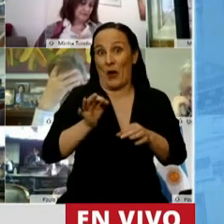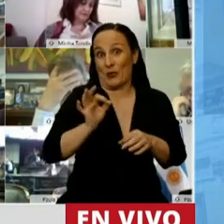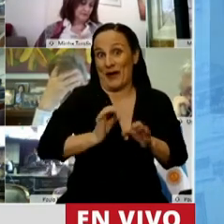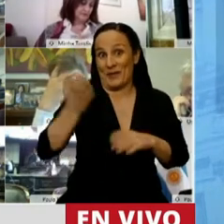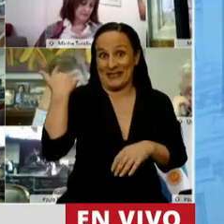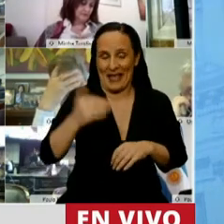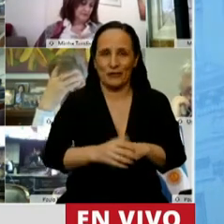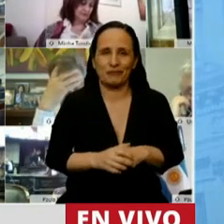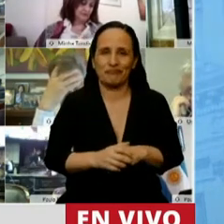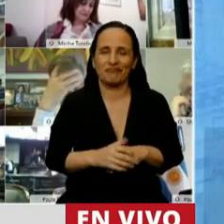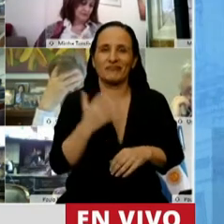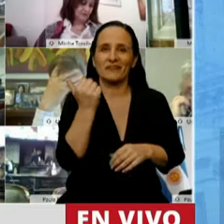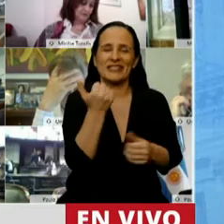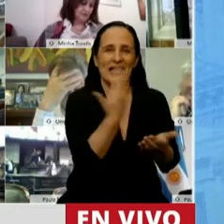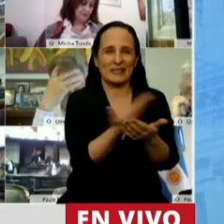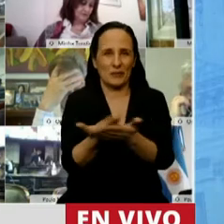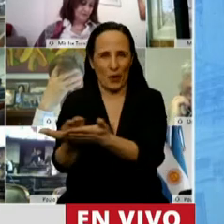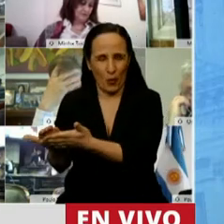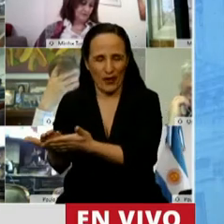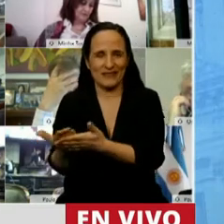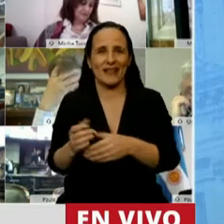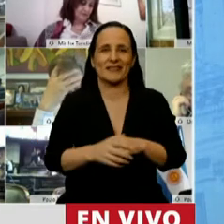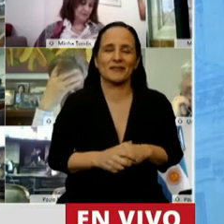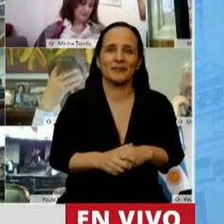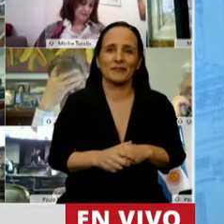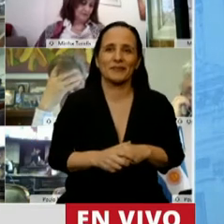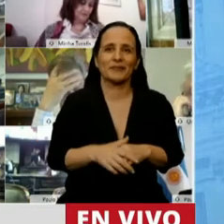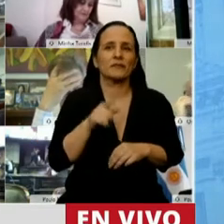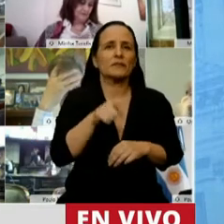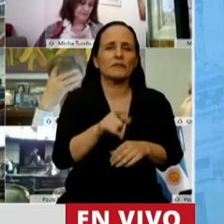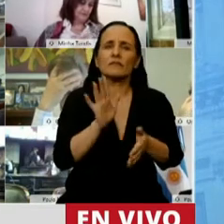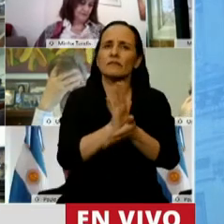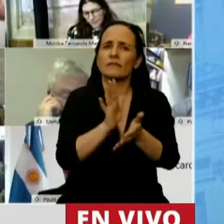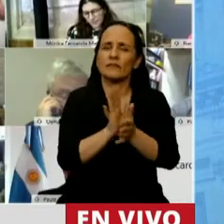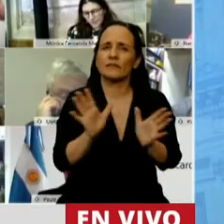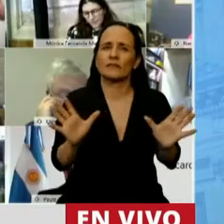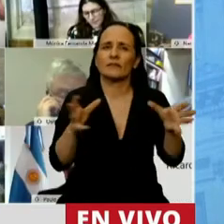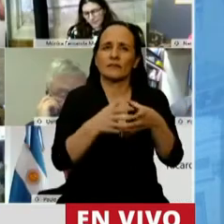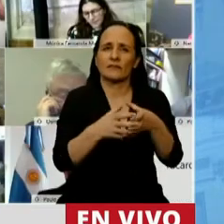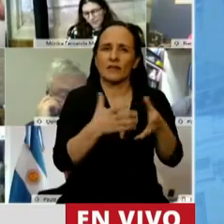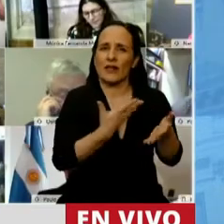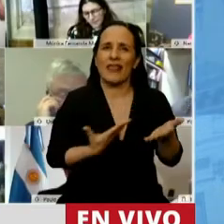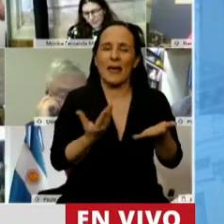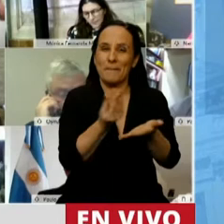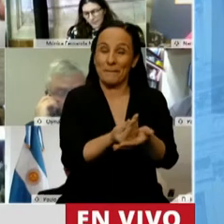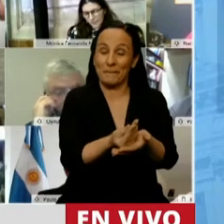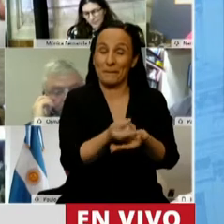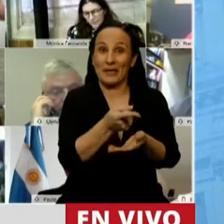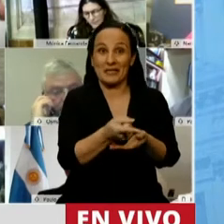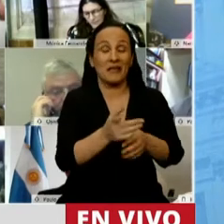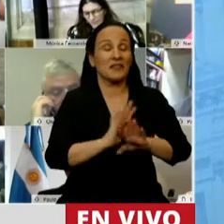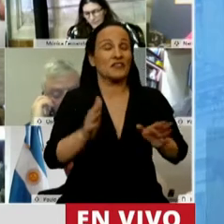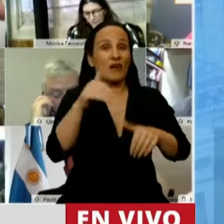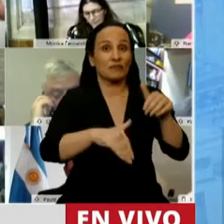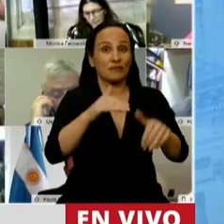Hubo 6 propuestas que se presentaron en la fórmula presidencial, y los argentinos eligieron a